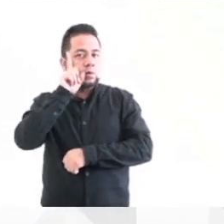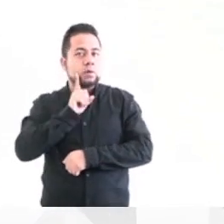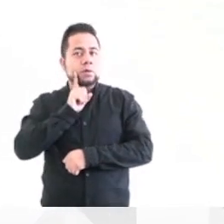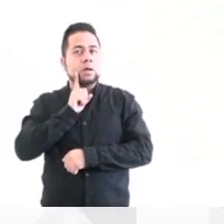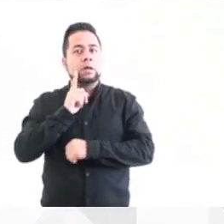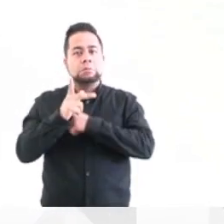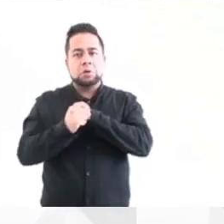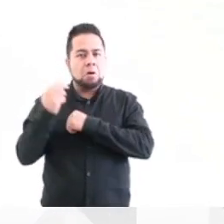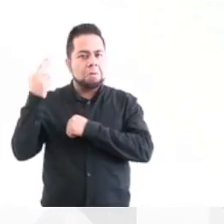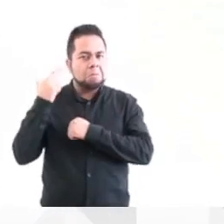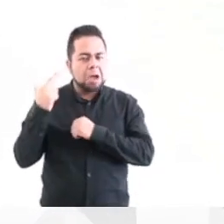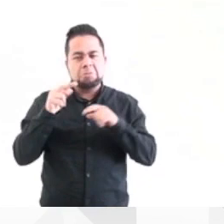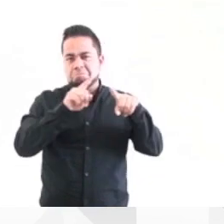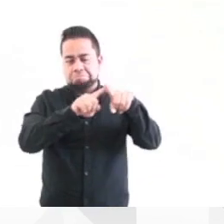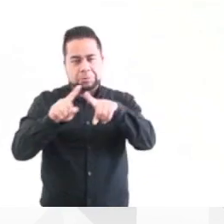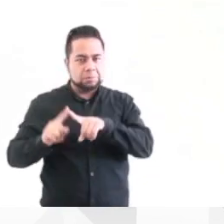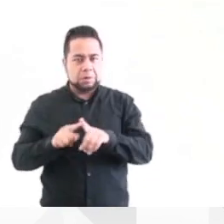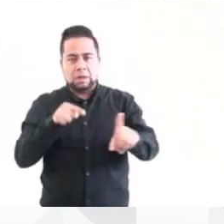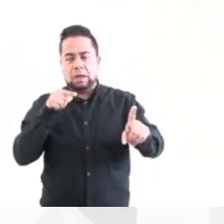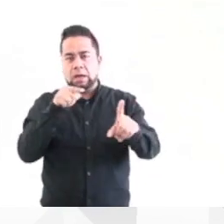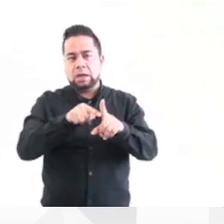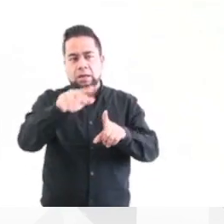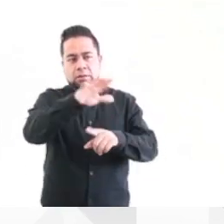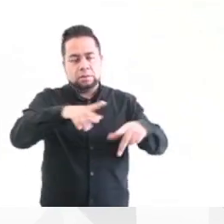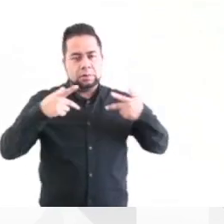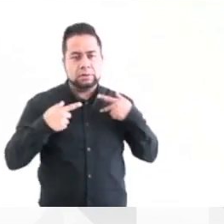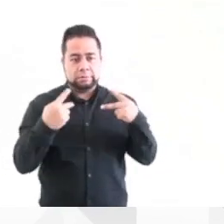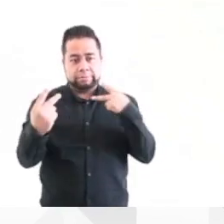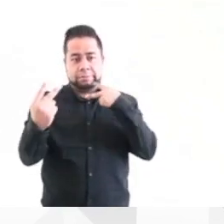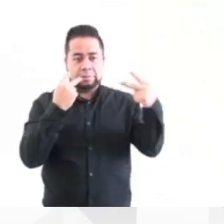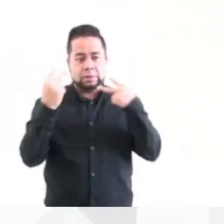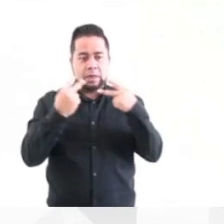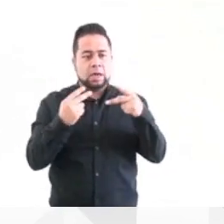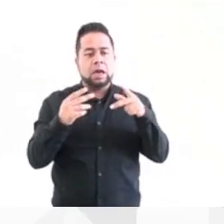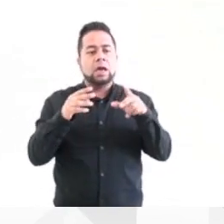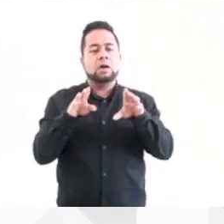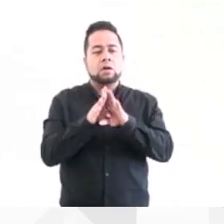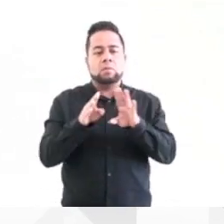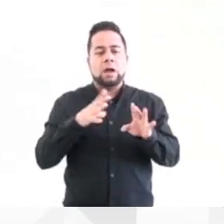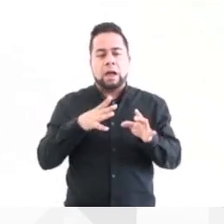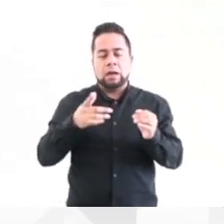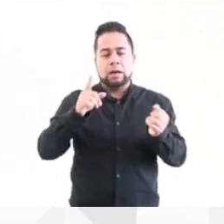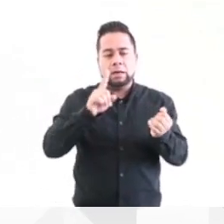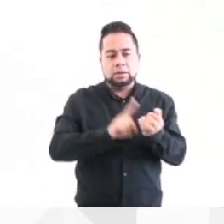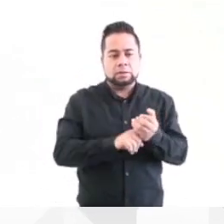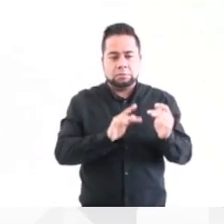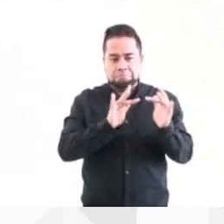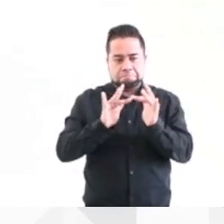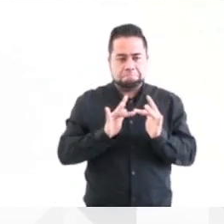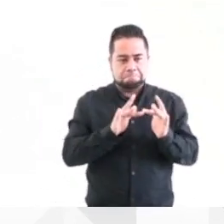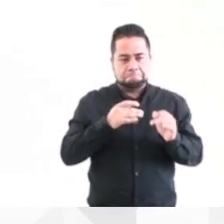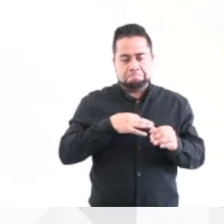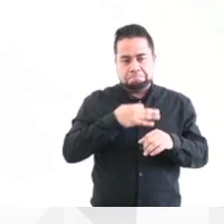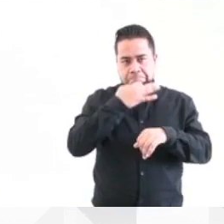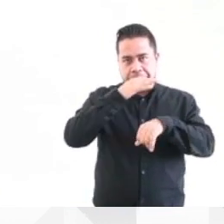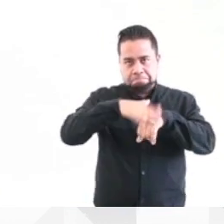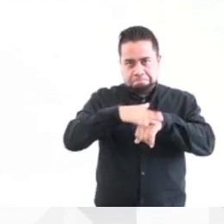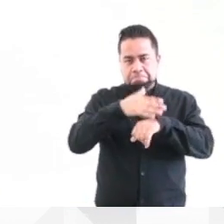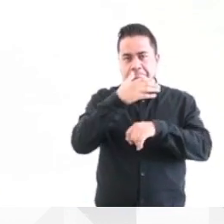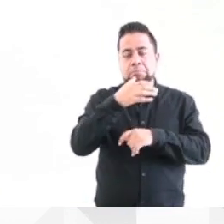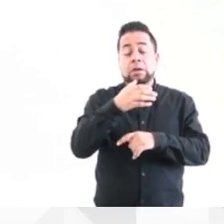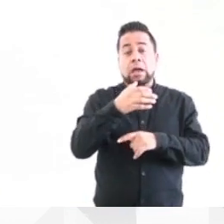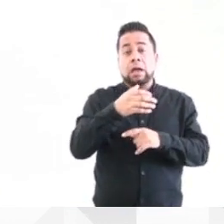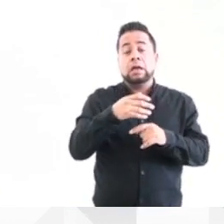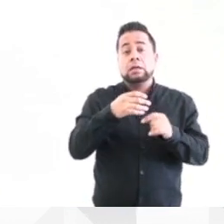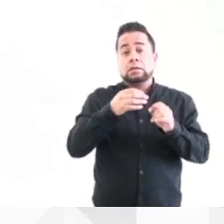medios de comunicación y especialmente al público que nos acompaña a través de las redes sociales. Comentarles que el derecho a la